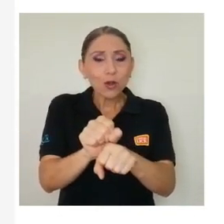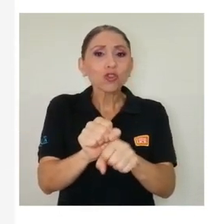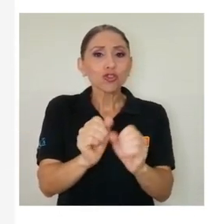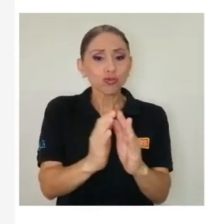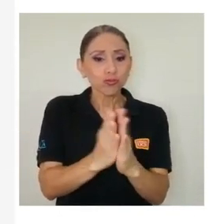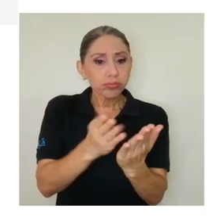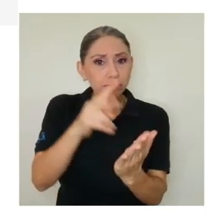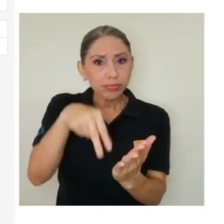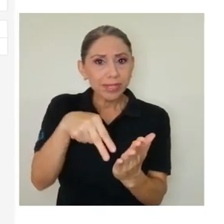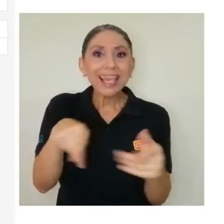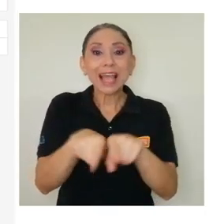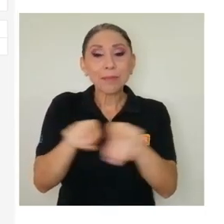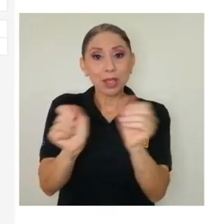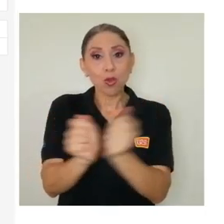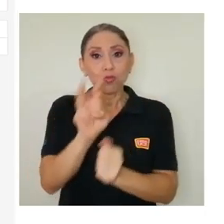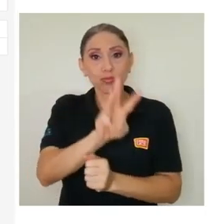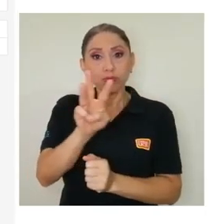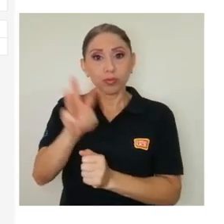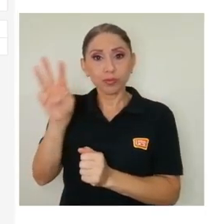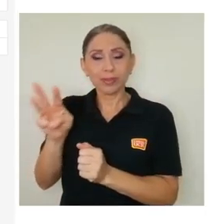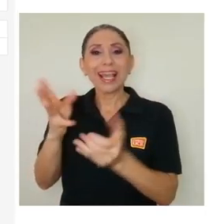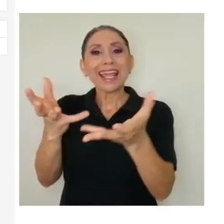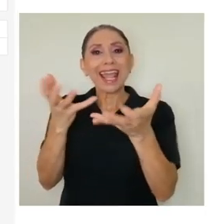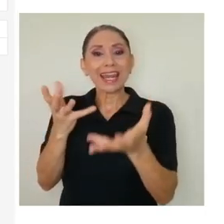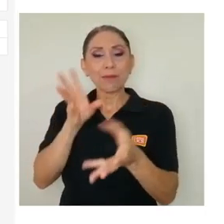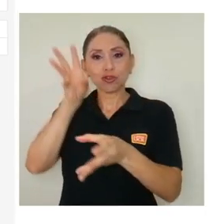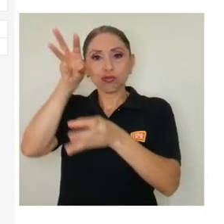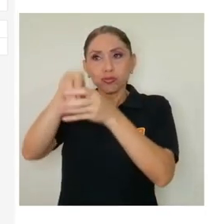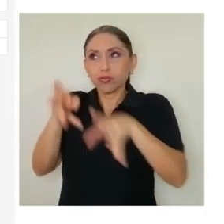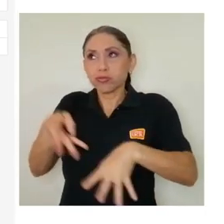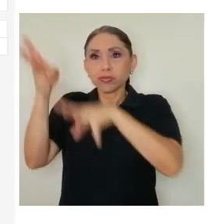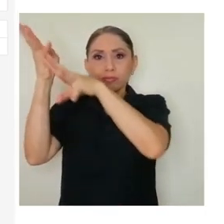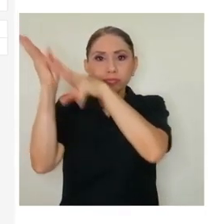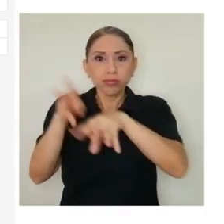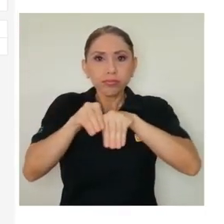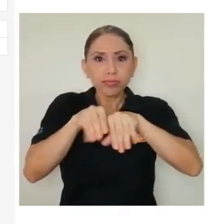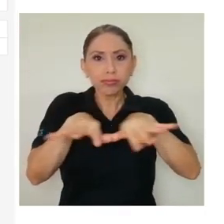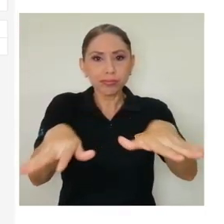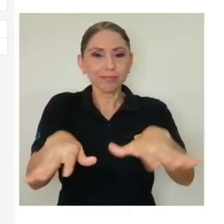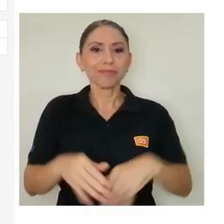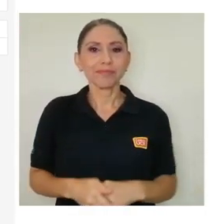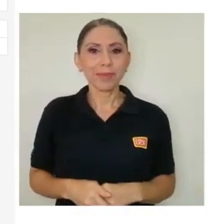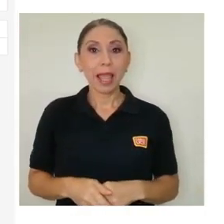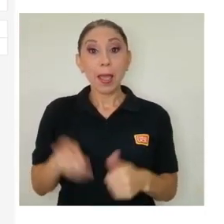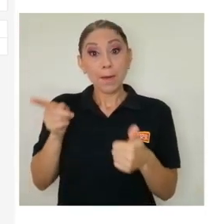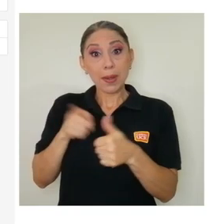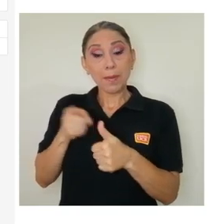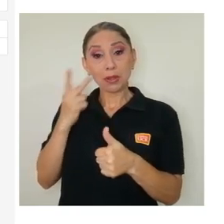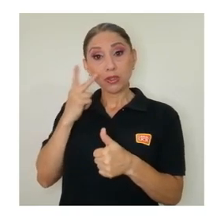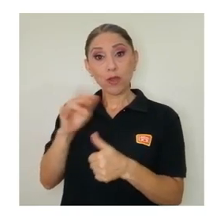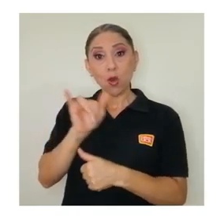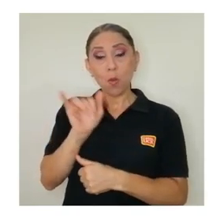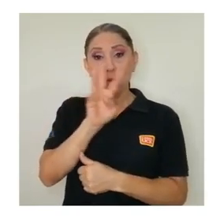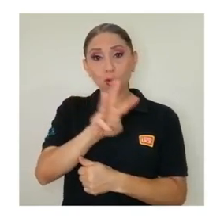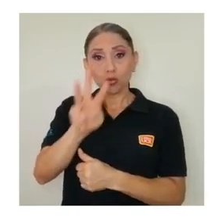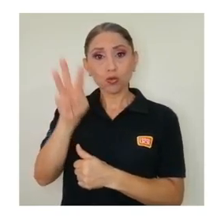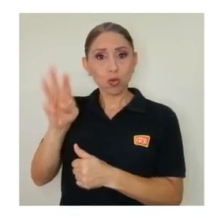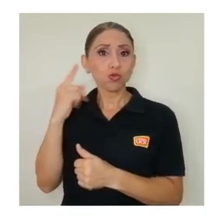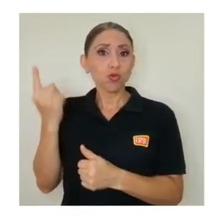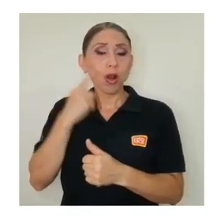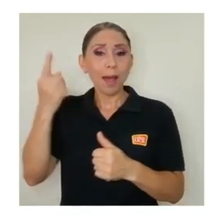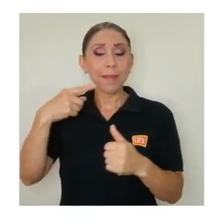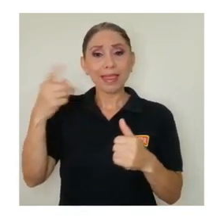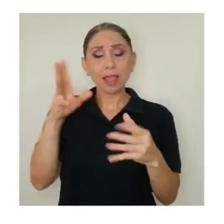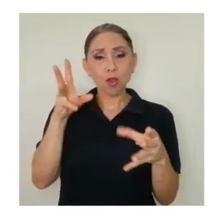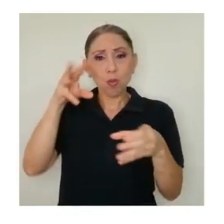Costa Rica estamos hablando de todas las obras artísticas en los diferentes medios y formatos que son muy autóctonos de